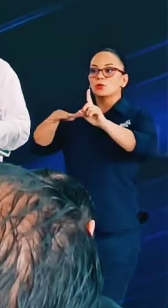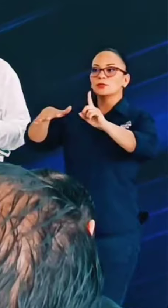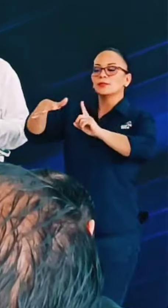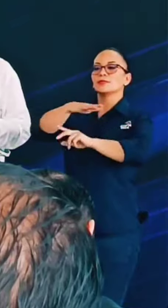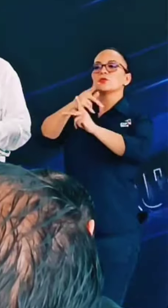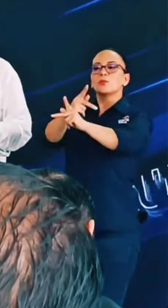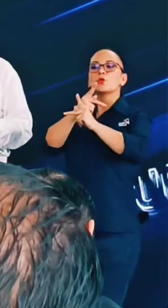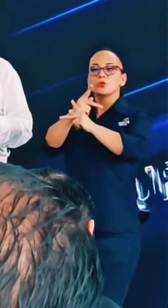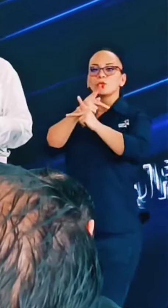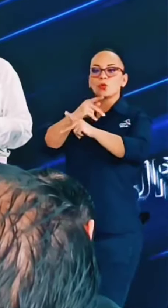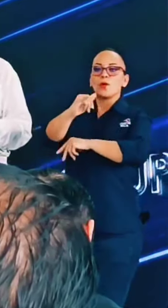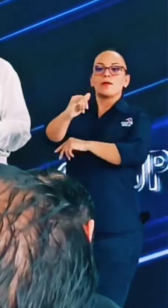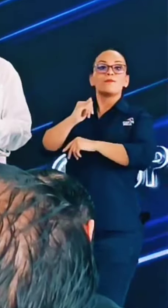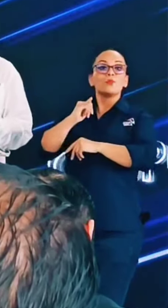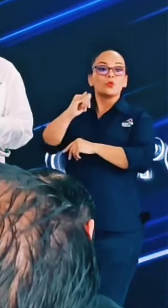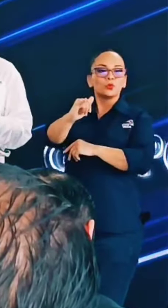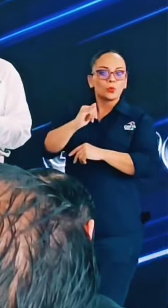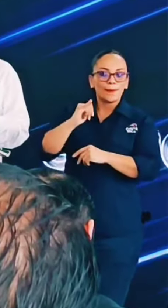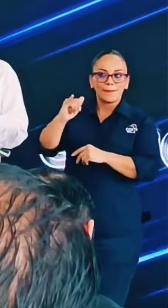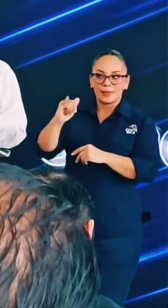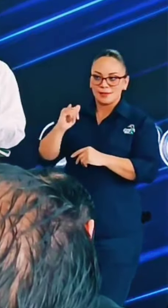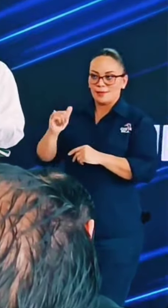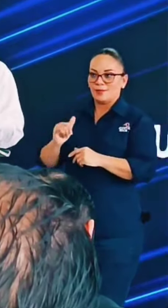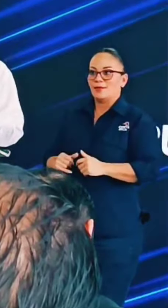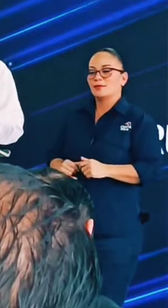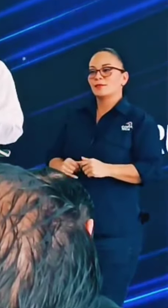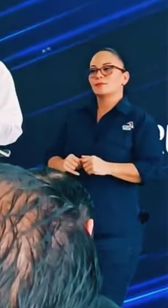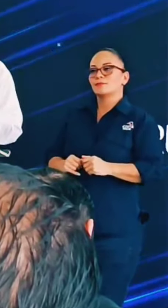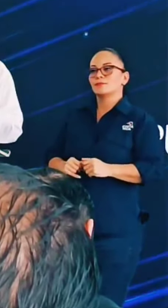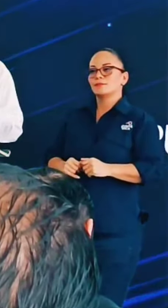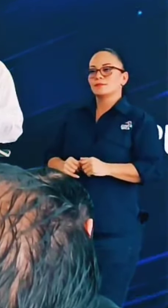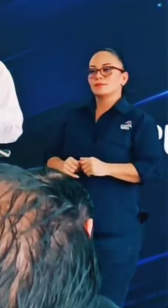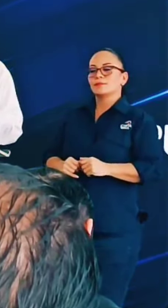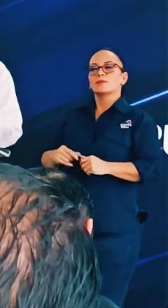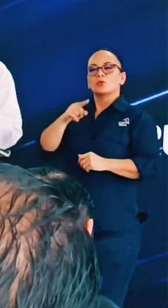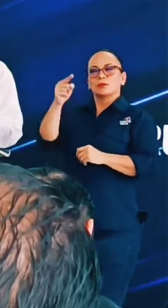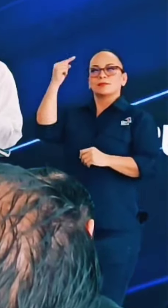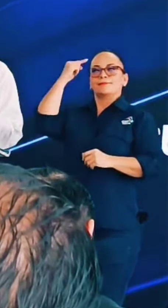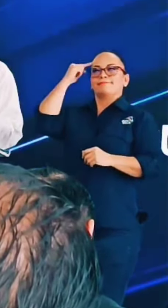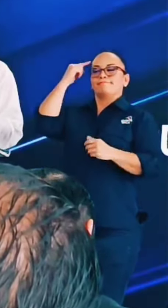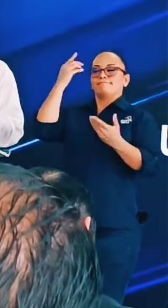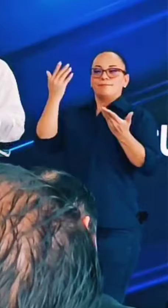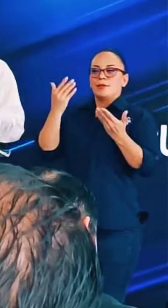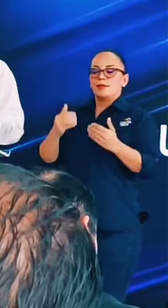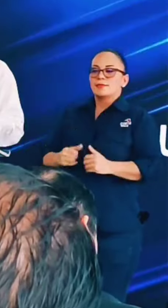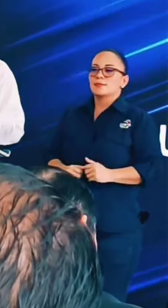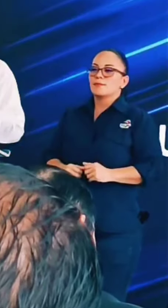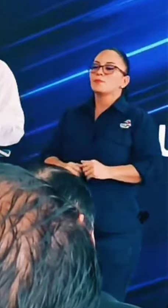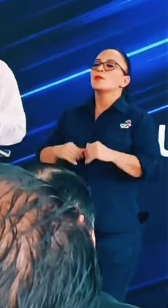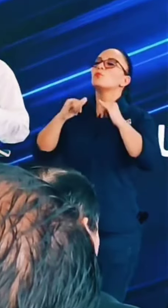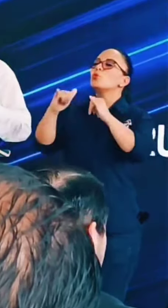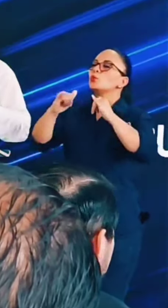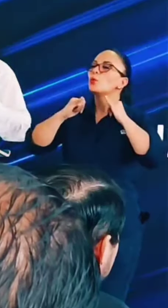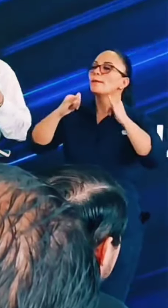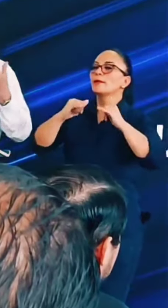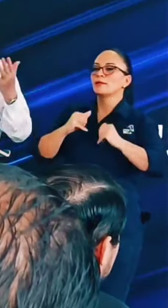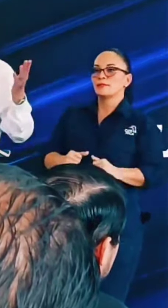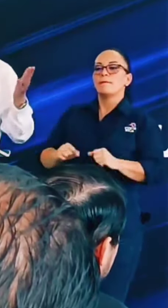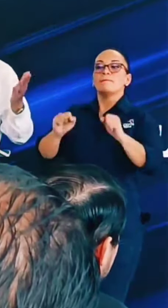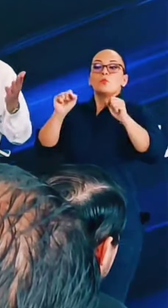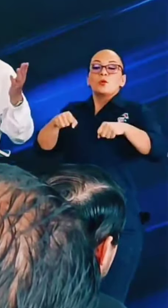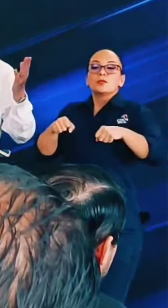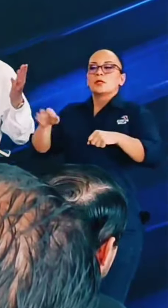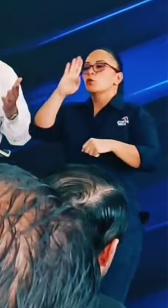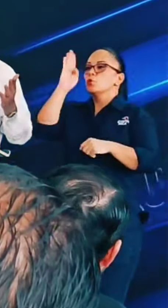protegernos mutuamente, póngaselo a pensar, mutuamente, puede ser que